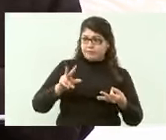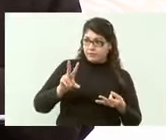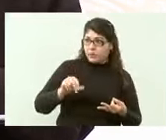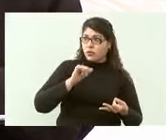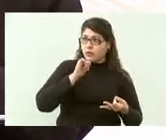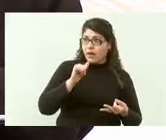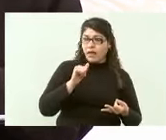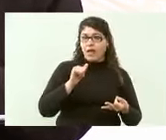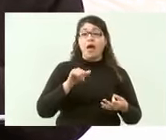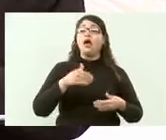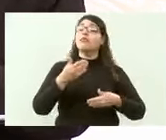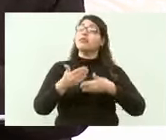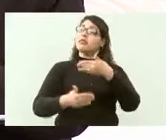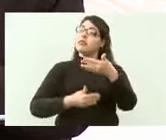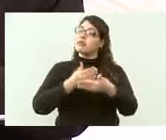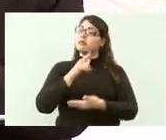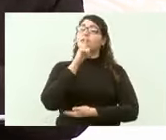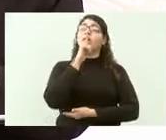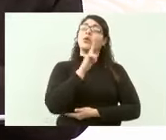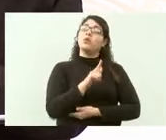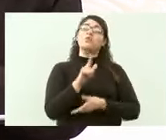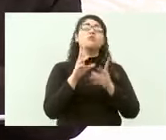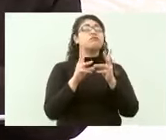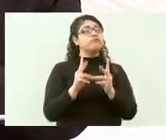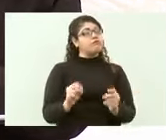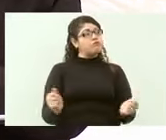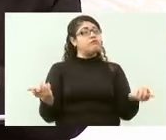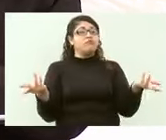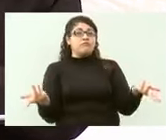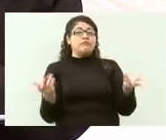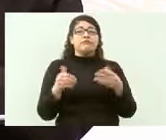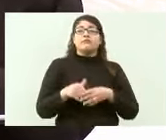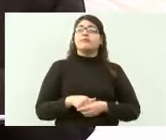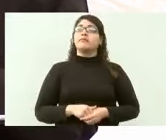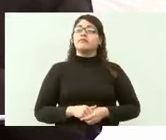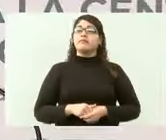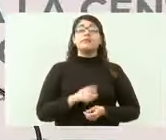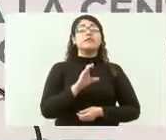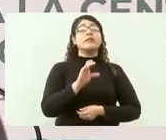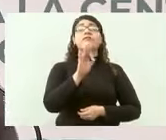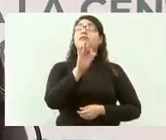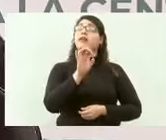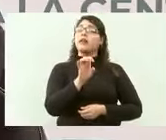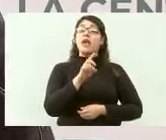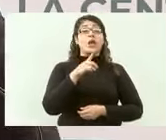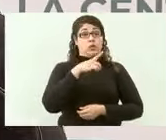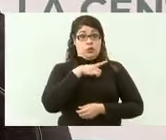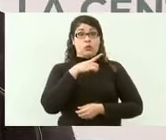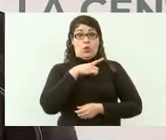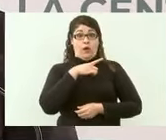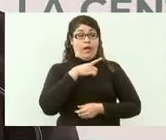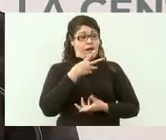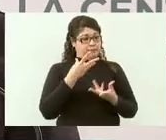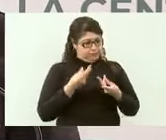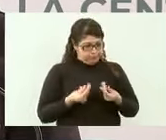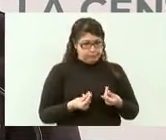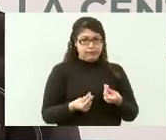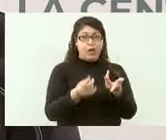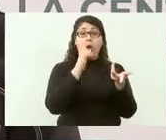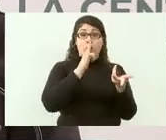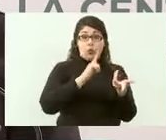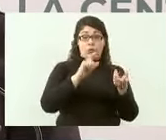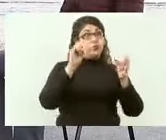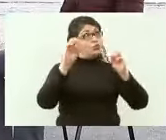que no tenía capacidad la Comisión Federal de Electricidad para producir la energía